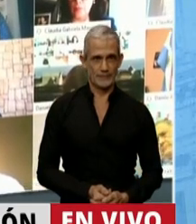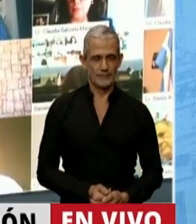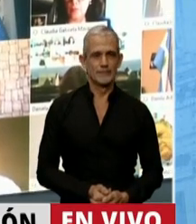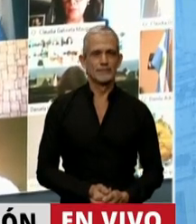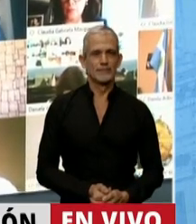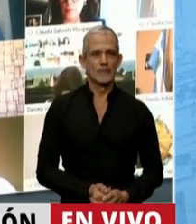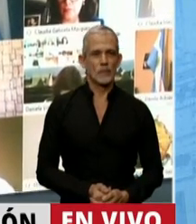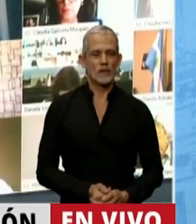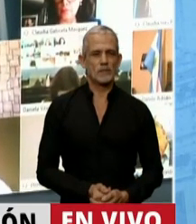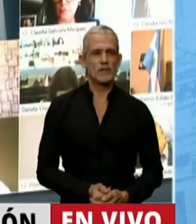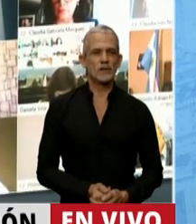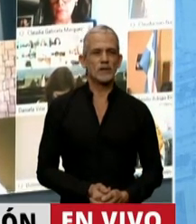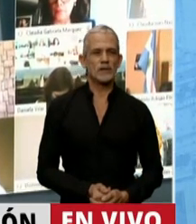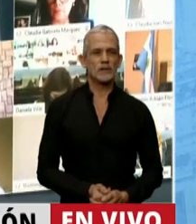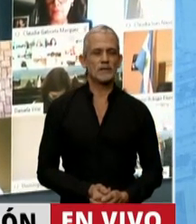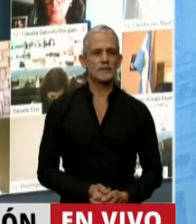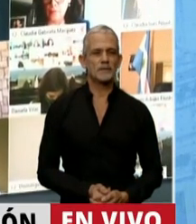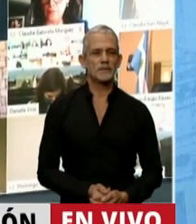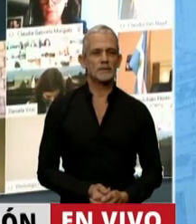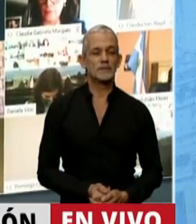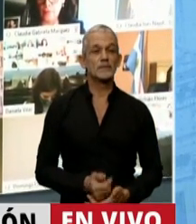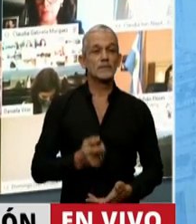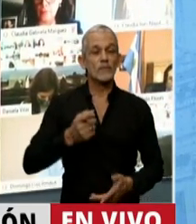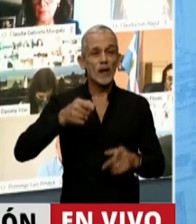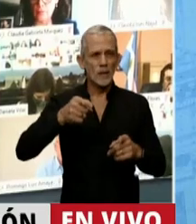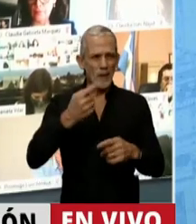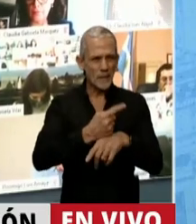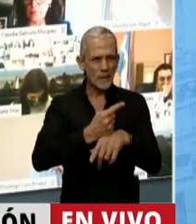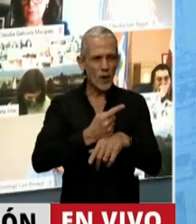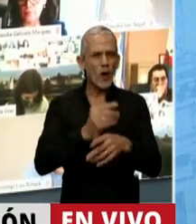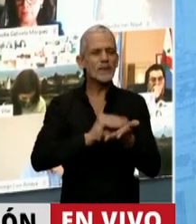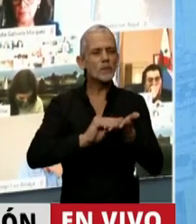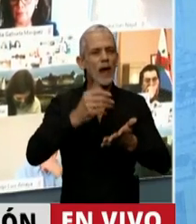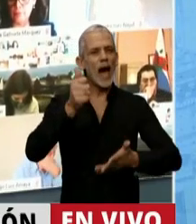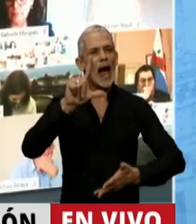Bueno, en primer lugar, a la diputada Alma Zapag.